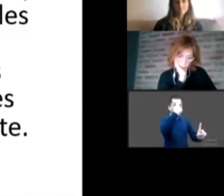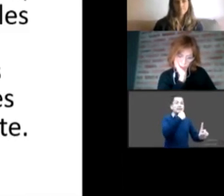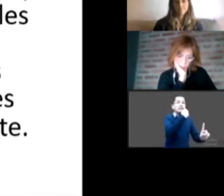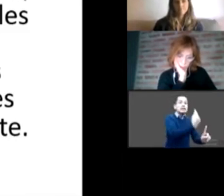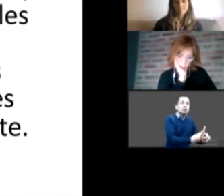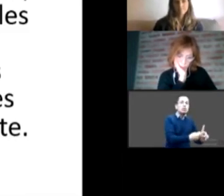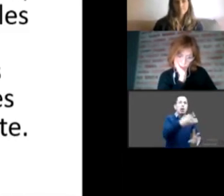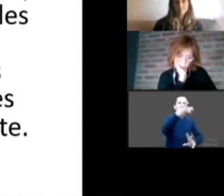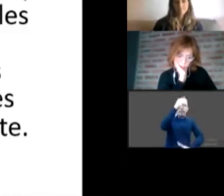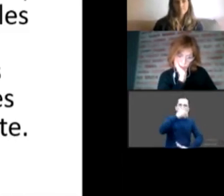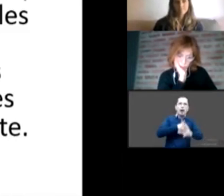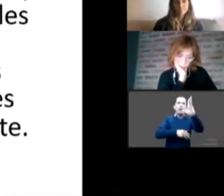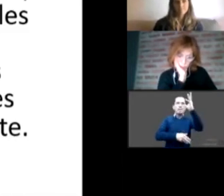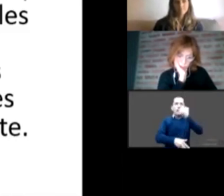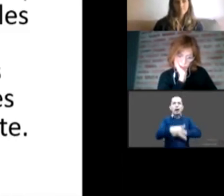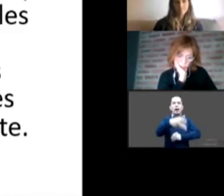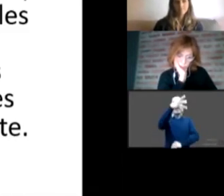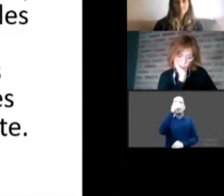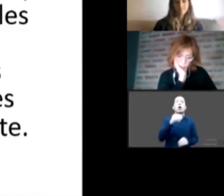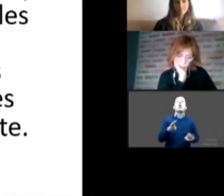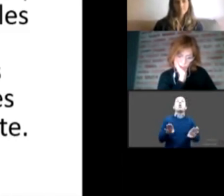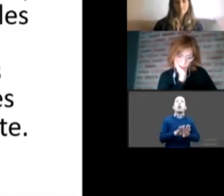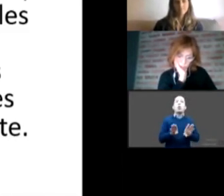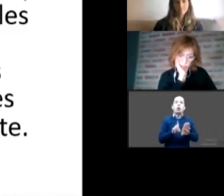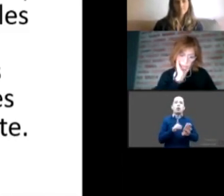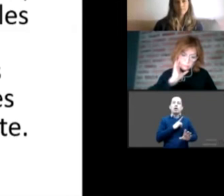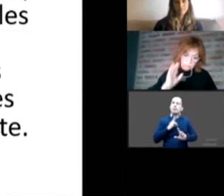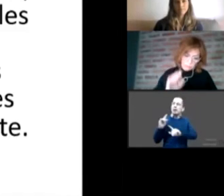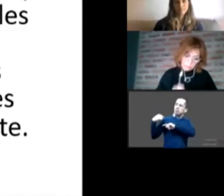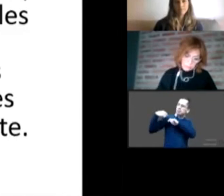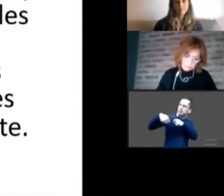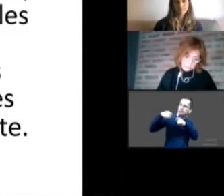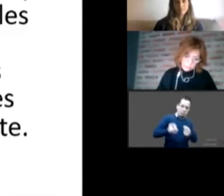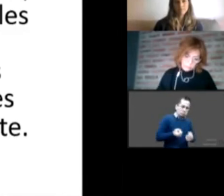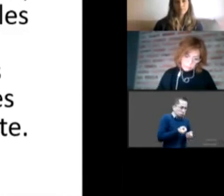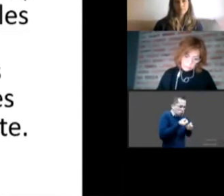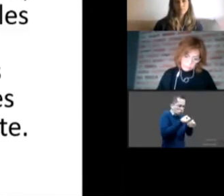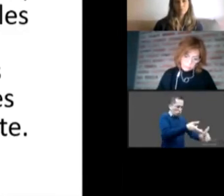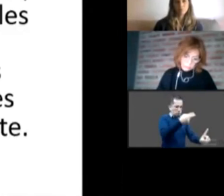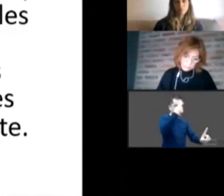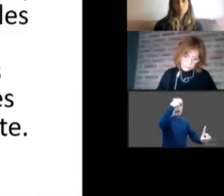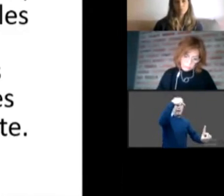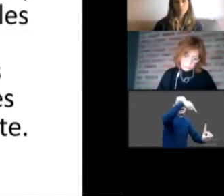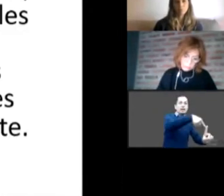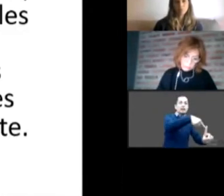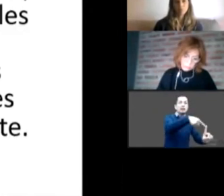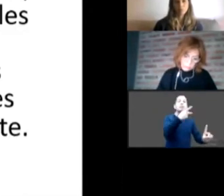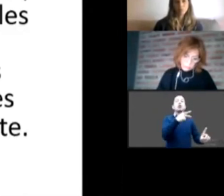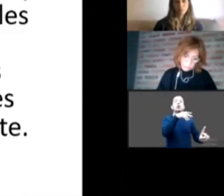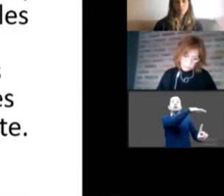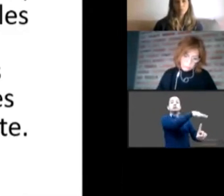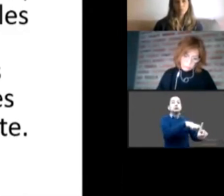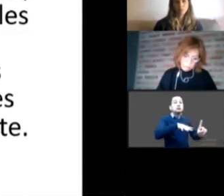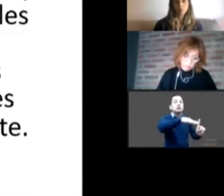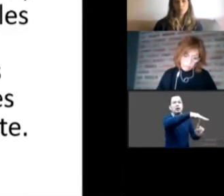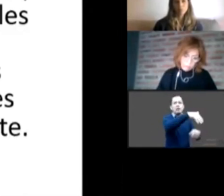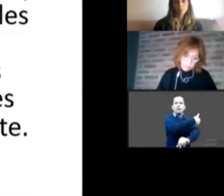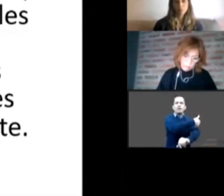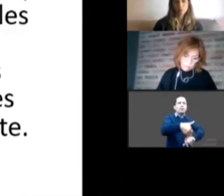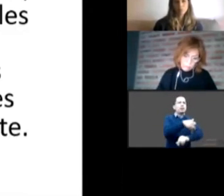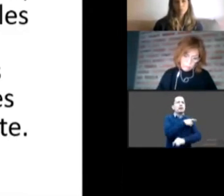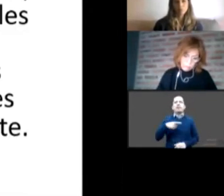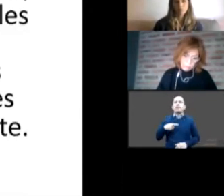plasticidad estructural, es decir, flexibilidad, porque no va a ser lo mismo atender, lo pongo